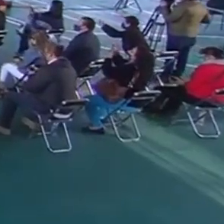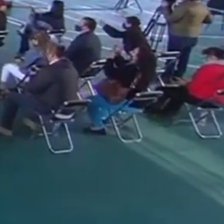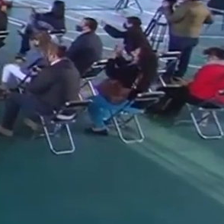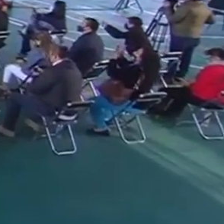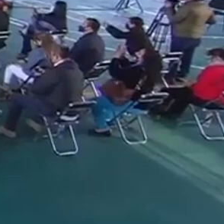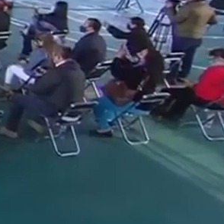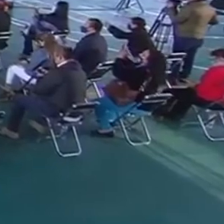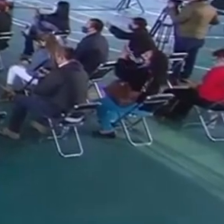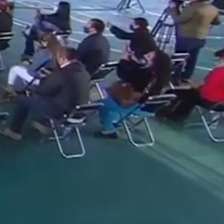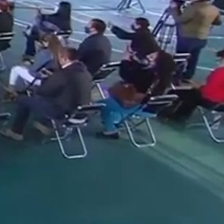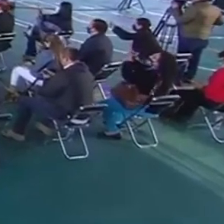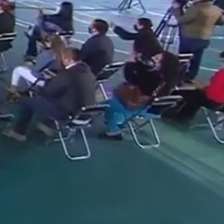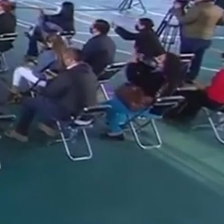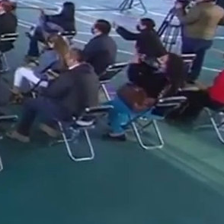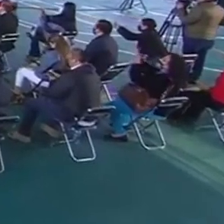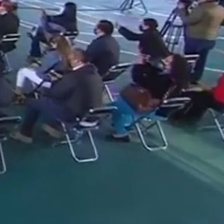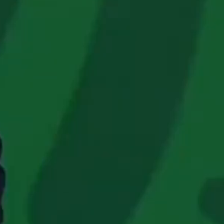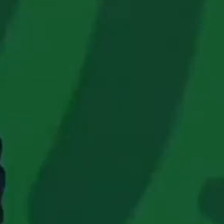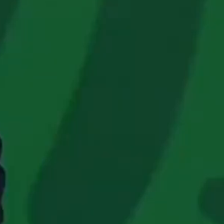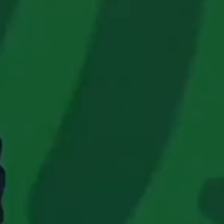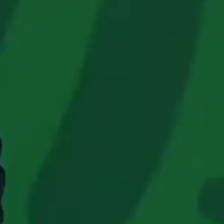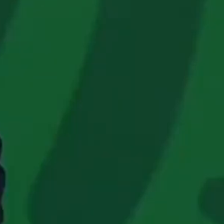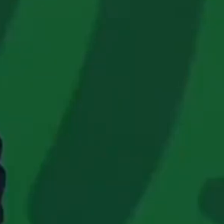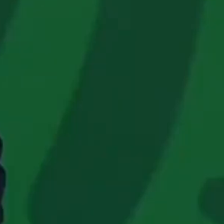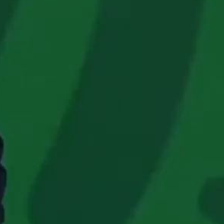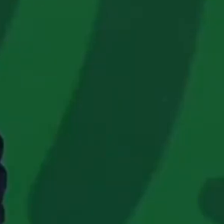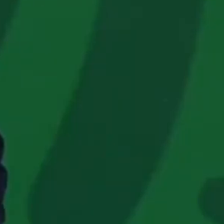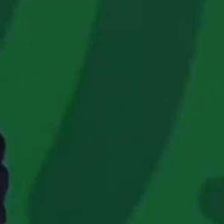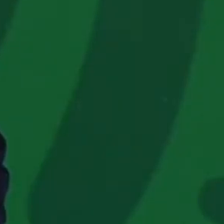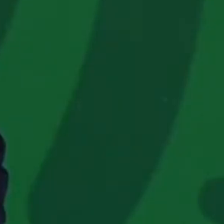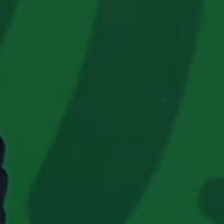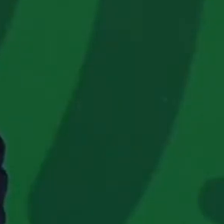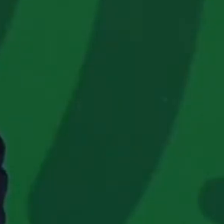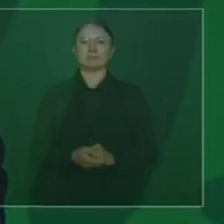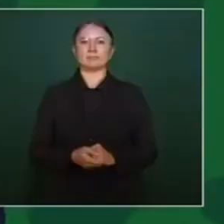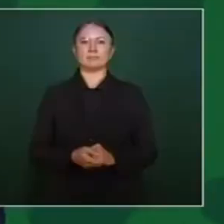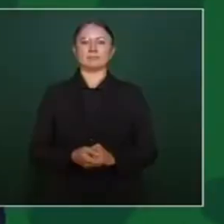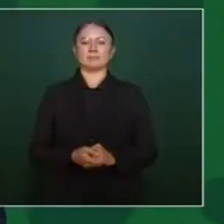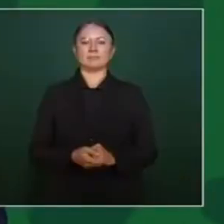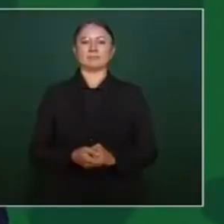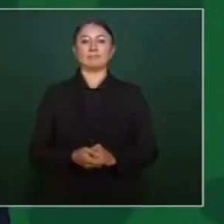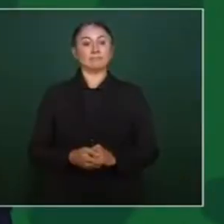la seguridad en Nayarit.